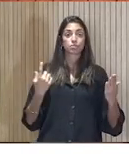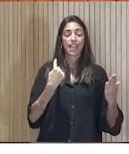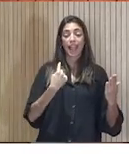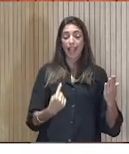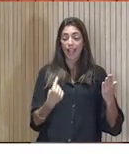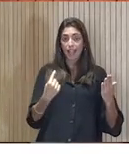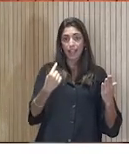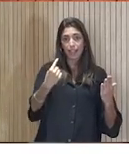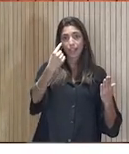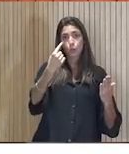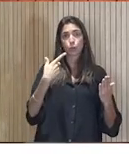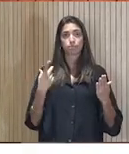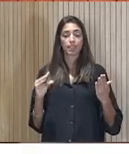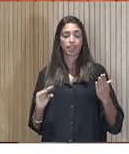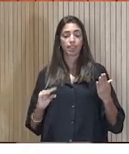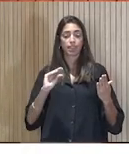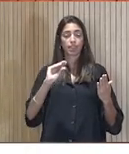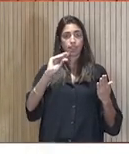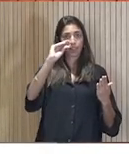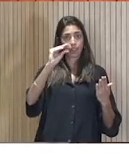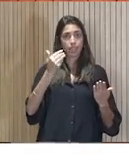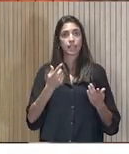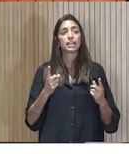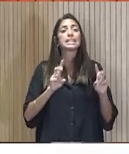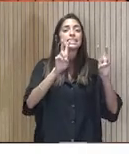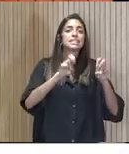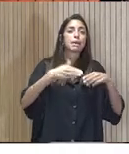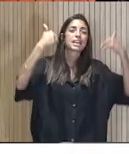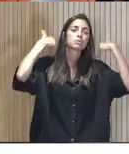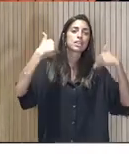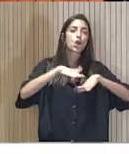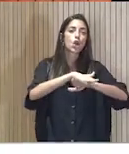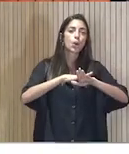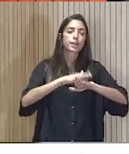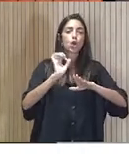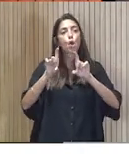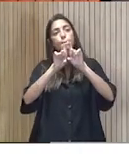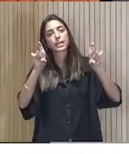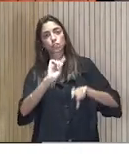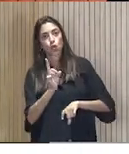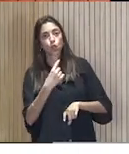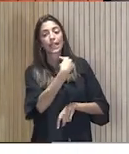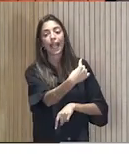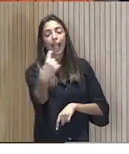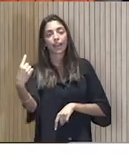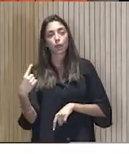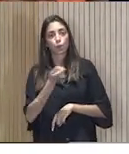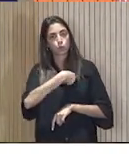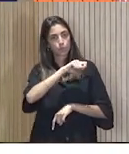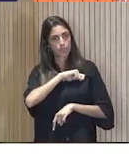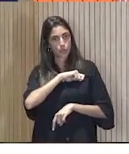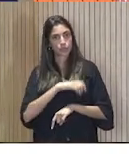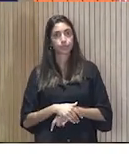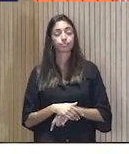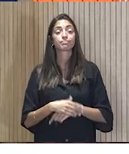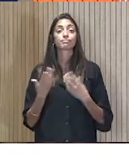aportando. Luego, la cuestión no es de un gobierno ni de una compañía, la cuestión es de todos y cada uno de los españoles. En dos ocasiones,